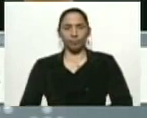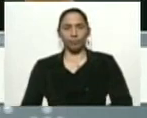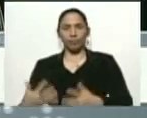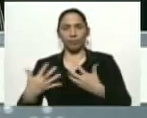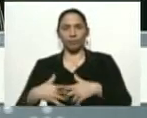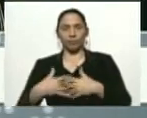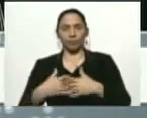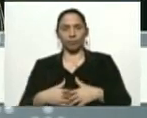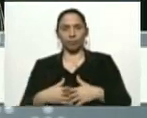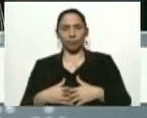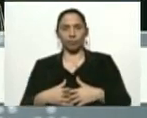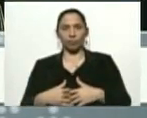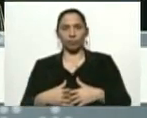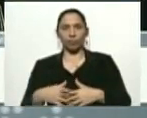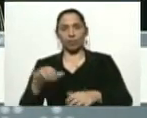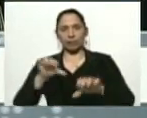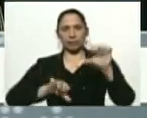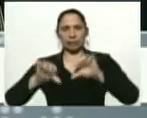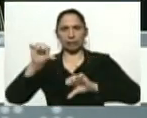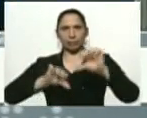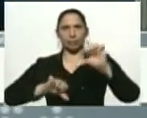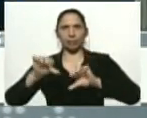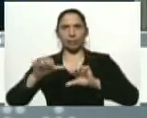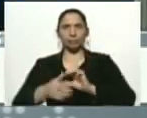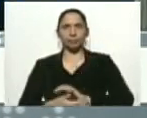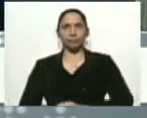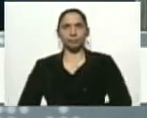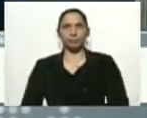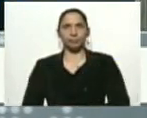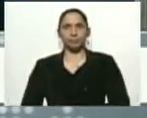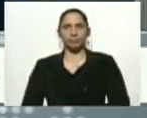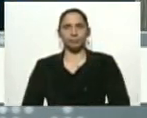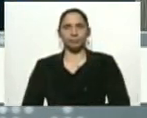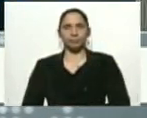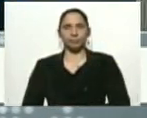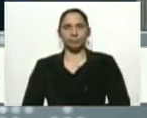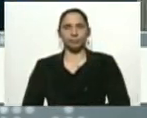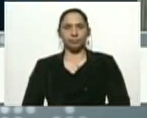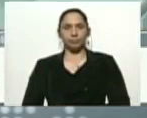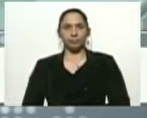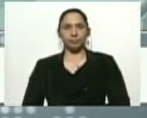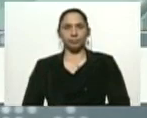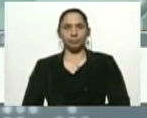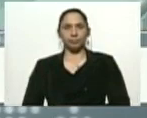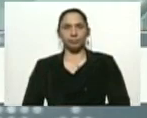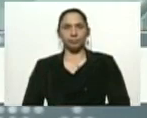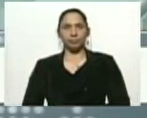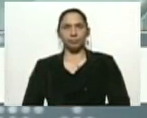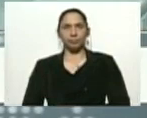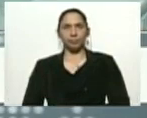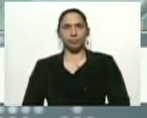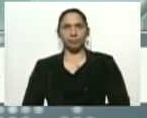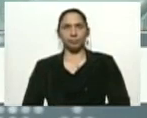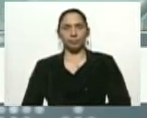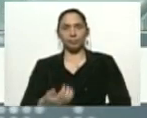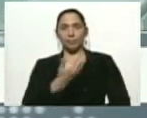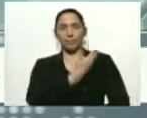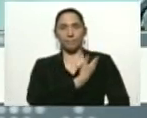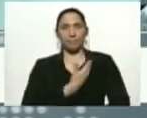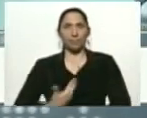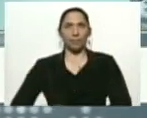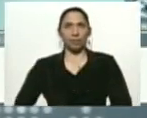Federación de Industrias Químicas, de la industria química. Y estaba el presidente de